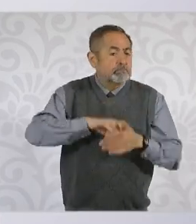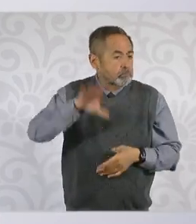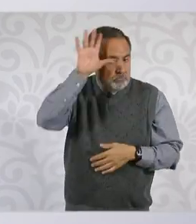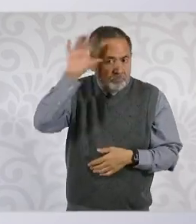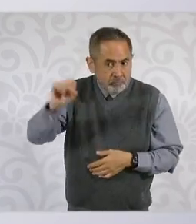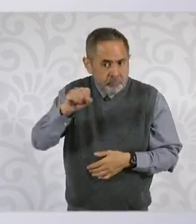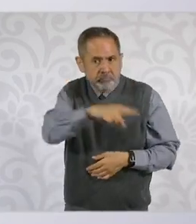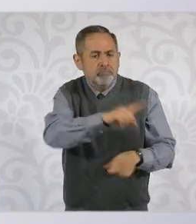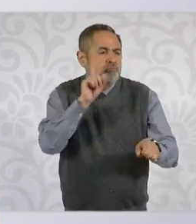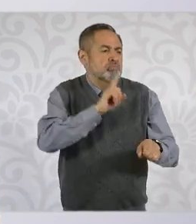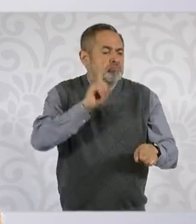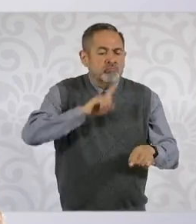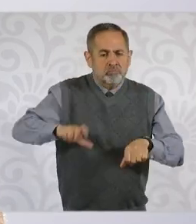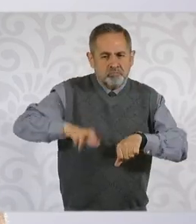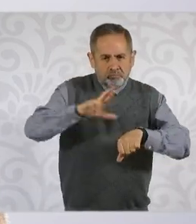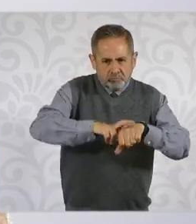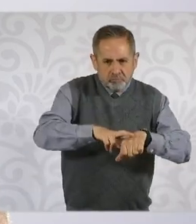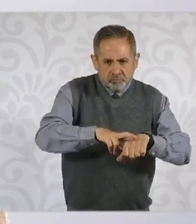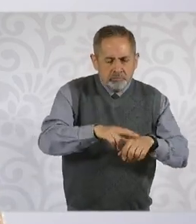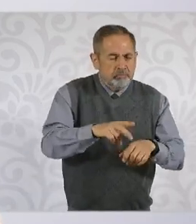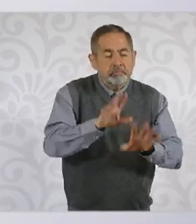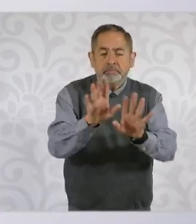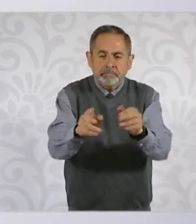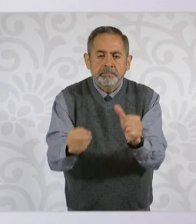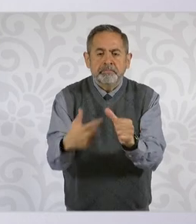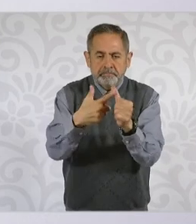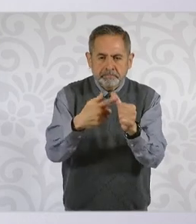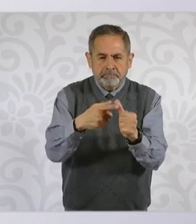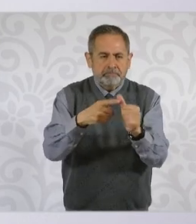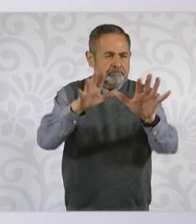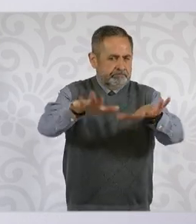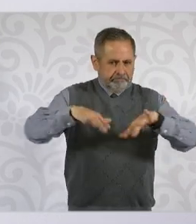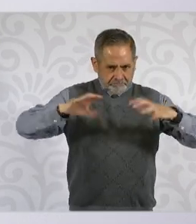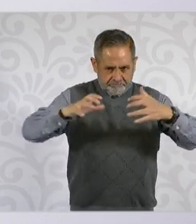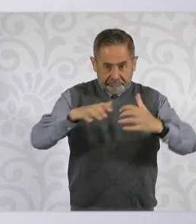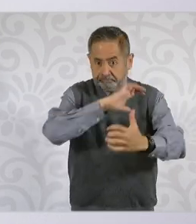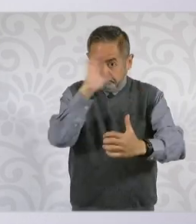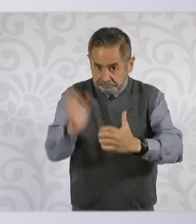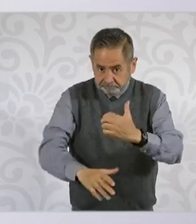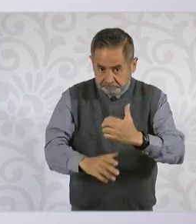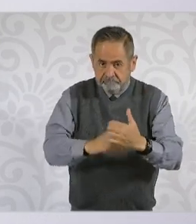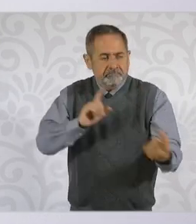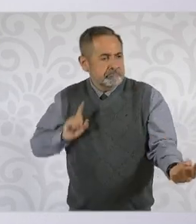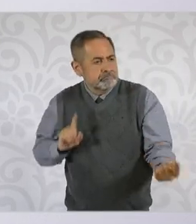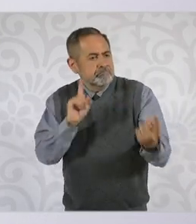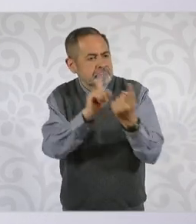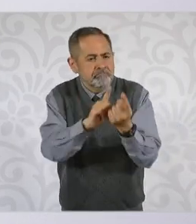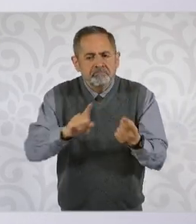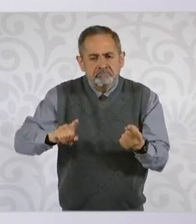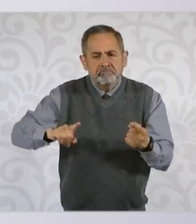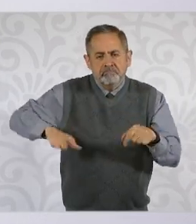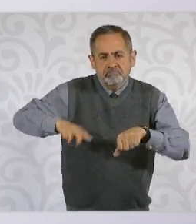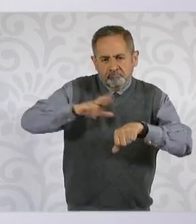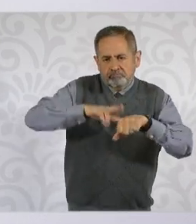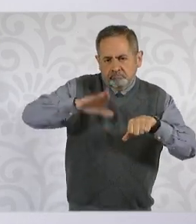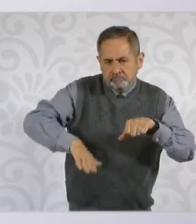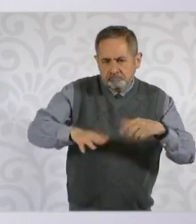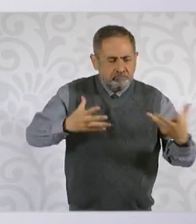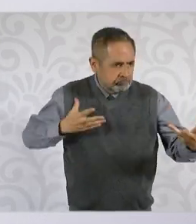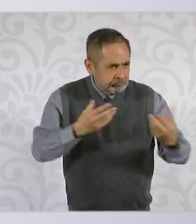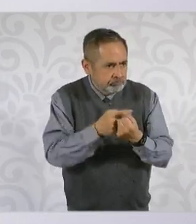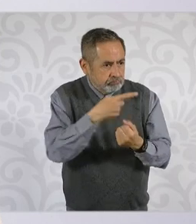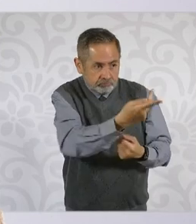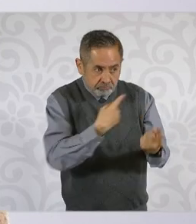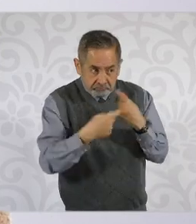gobernadora, su gabinete… Bueno, primero fue el evento y después nos reunimos con la gobernadora. Ahí surgieron diez